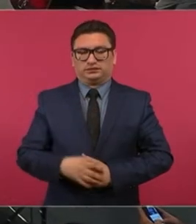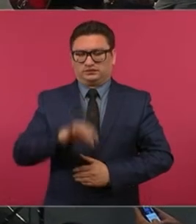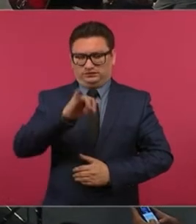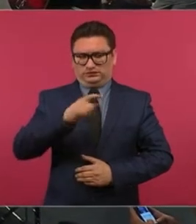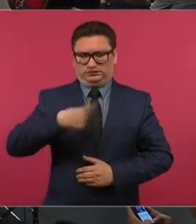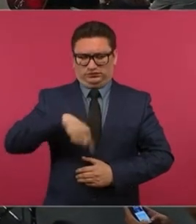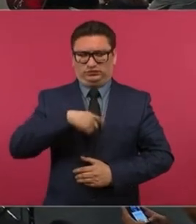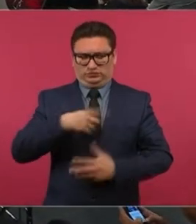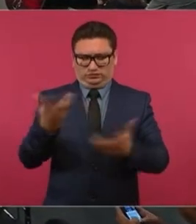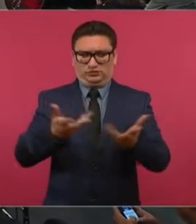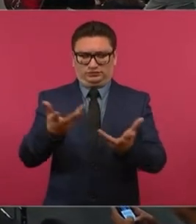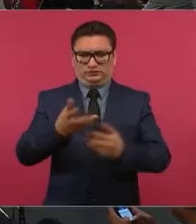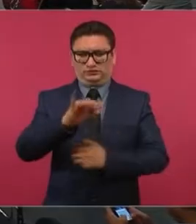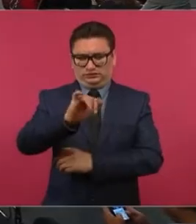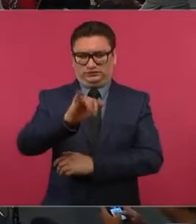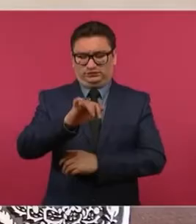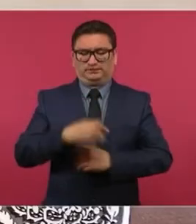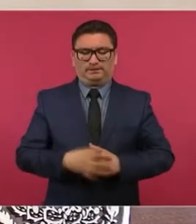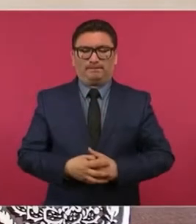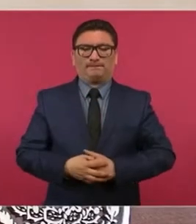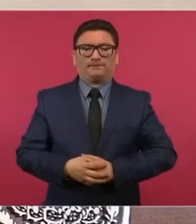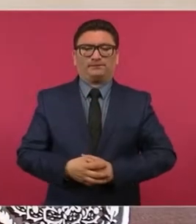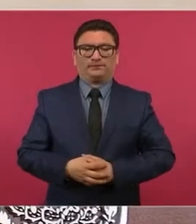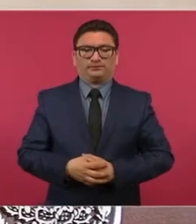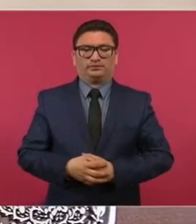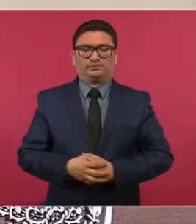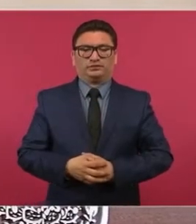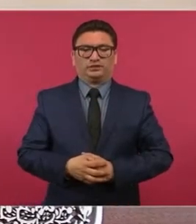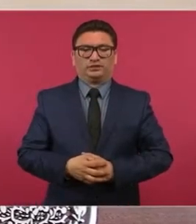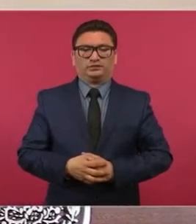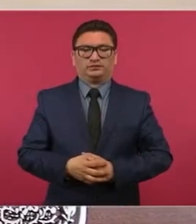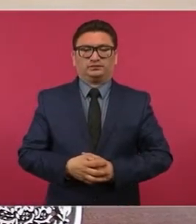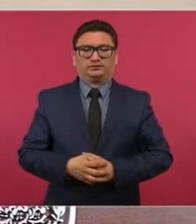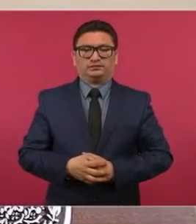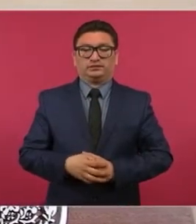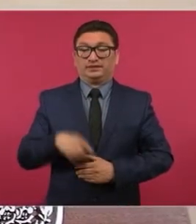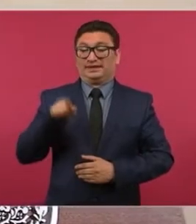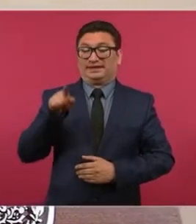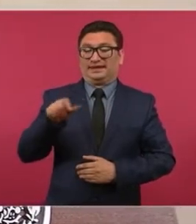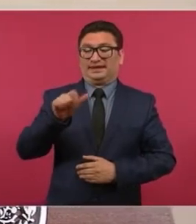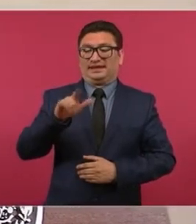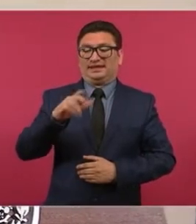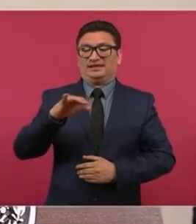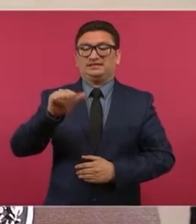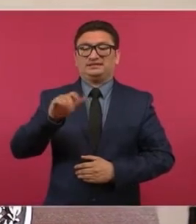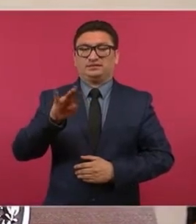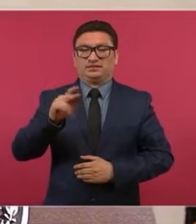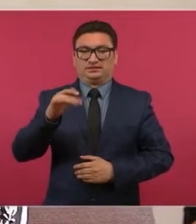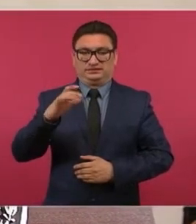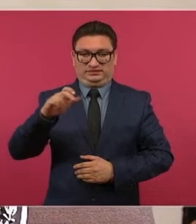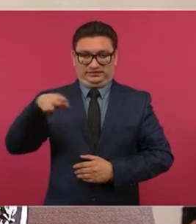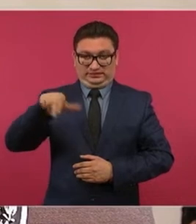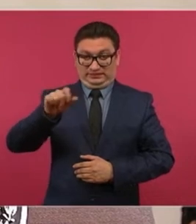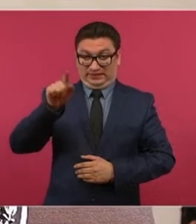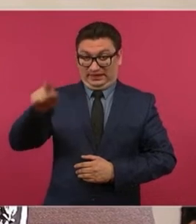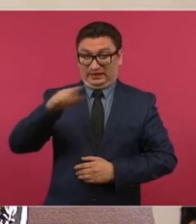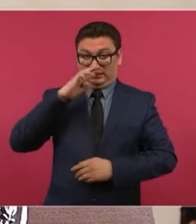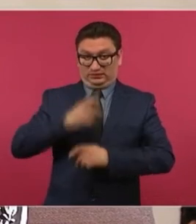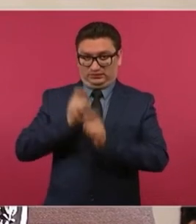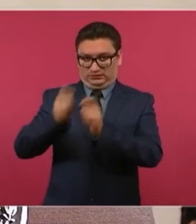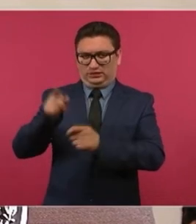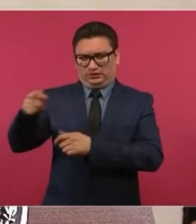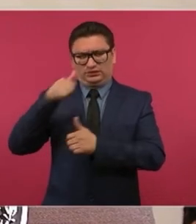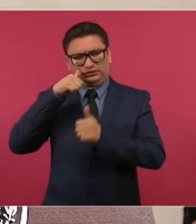lo hacemos. Vamos a que Alicia Bárcela lo atienda